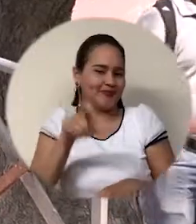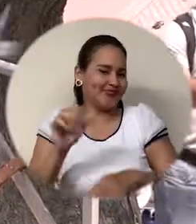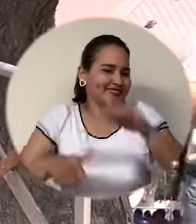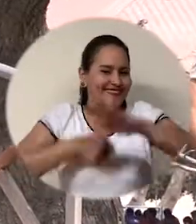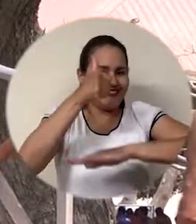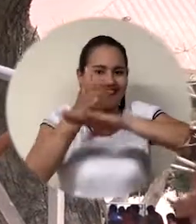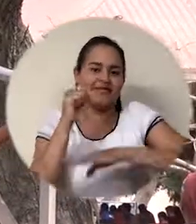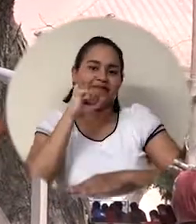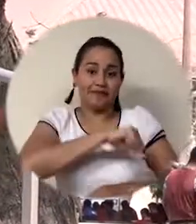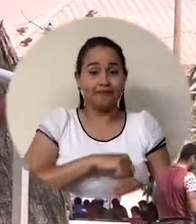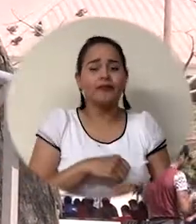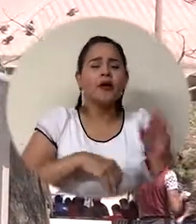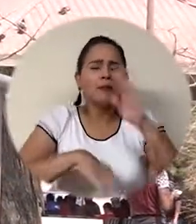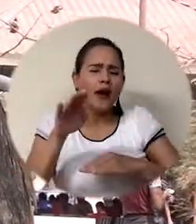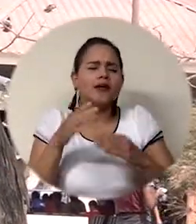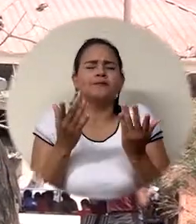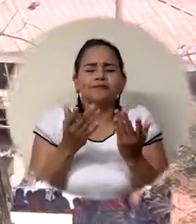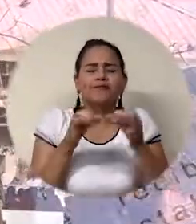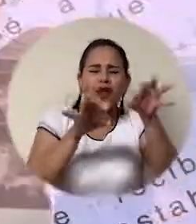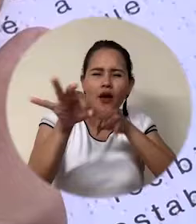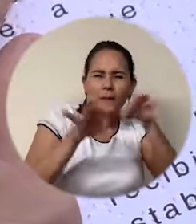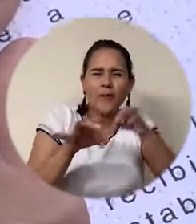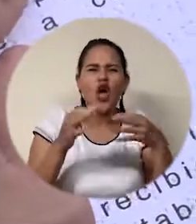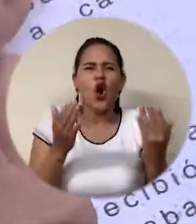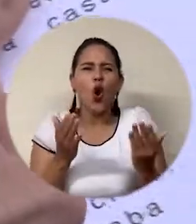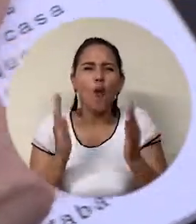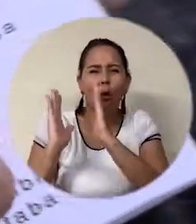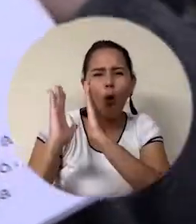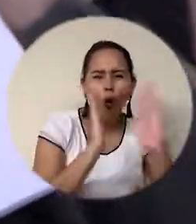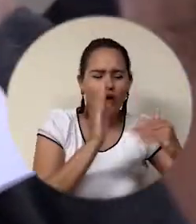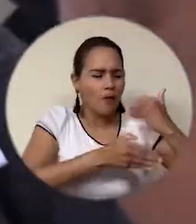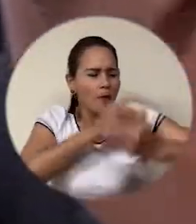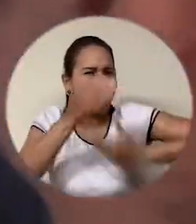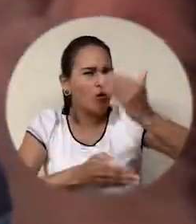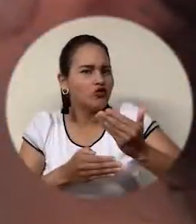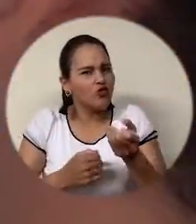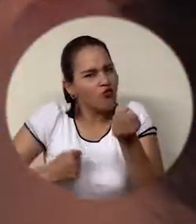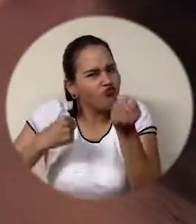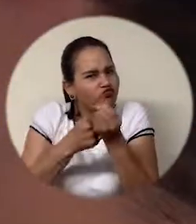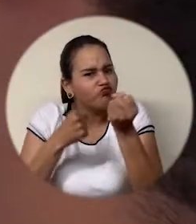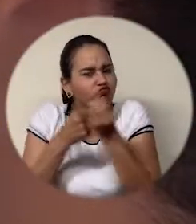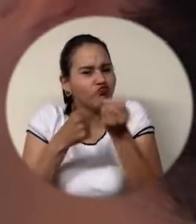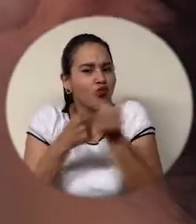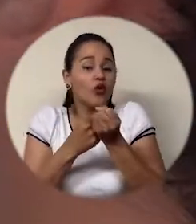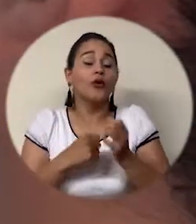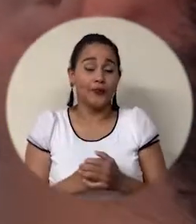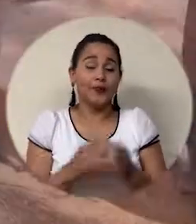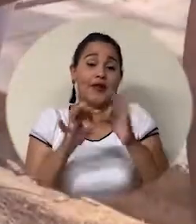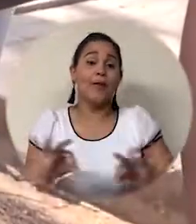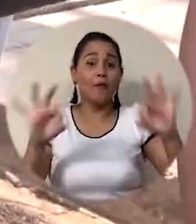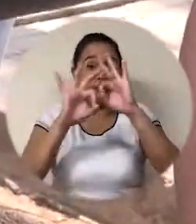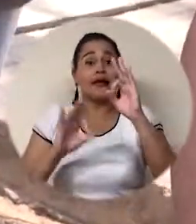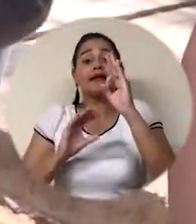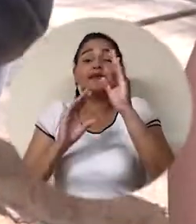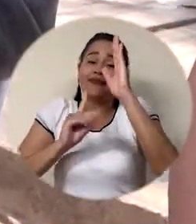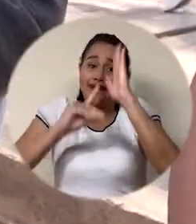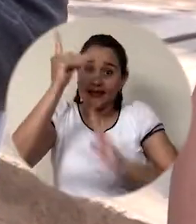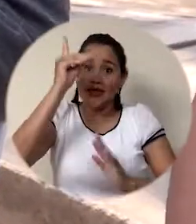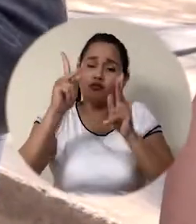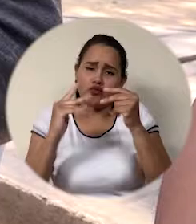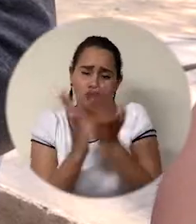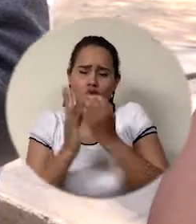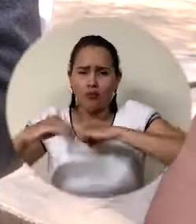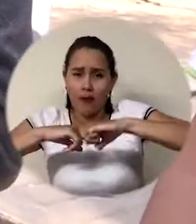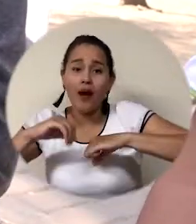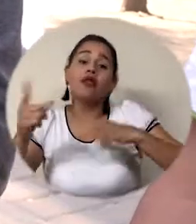Pablo Vera Salazar. Y la ruta que se está explicando hoy es toda la ruta de acompañamiento que debemos llevar nosotros como oficina, pero también al interior de